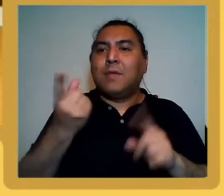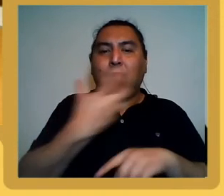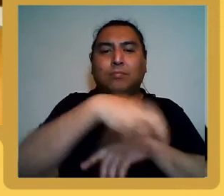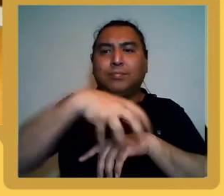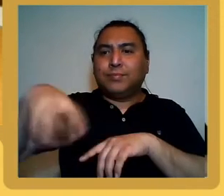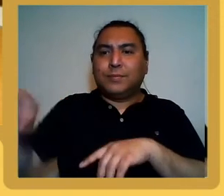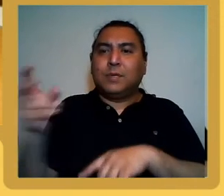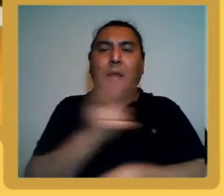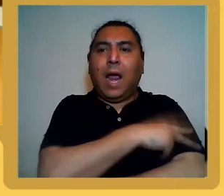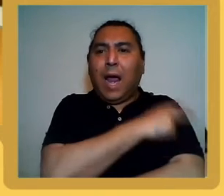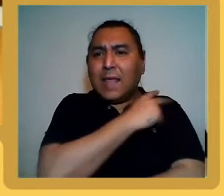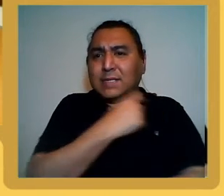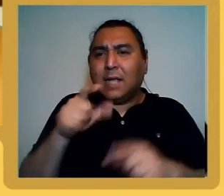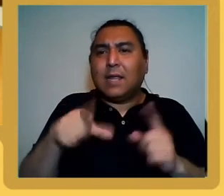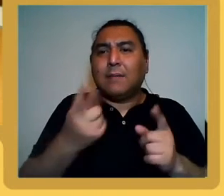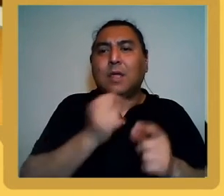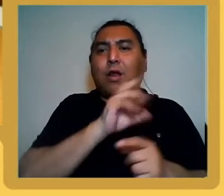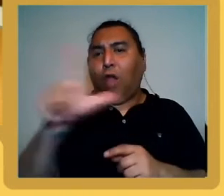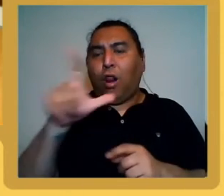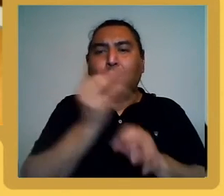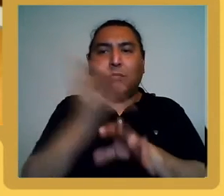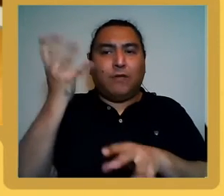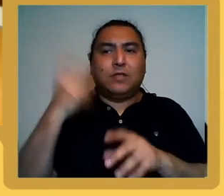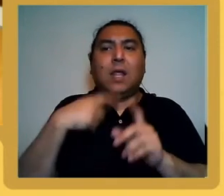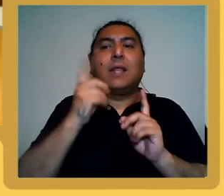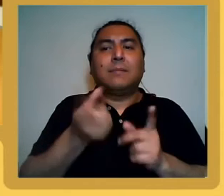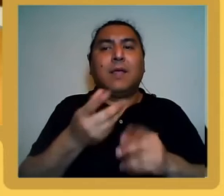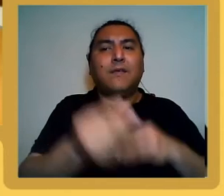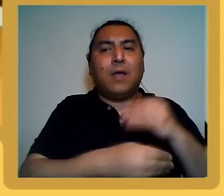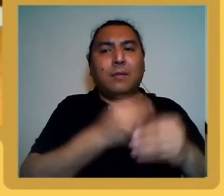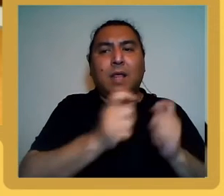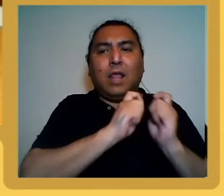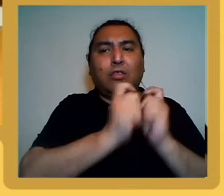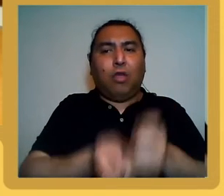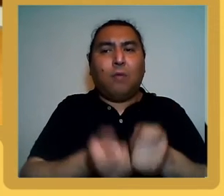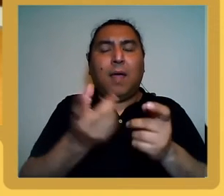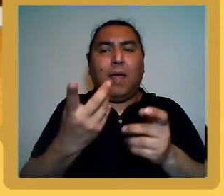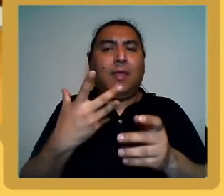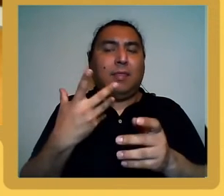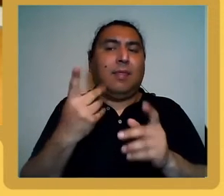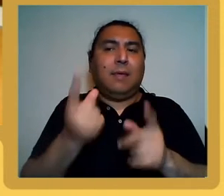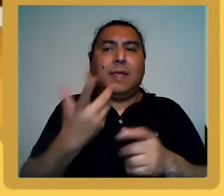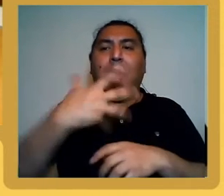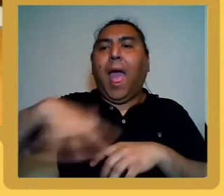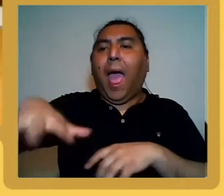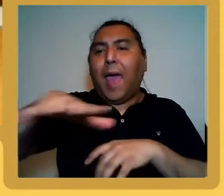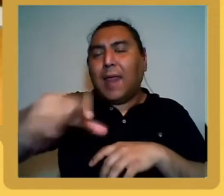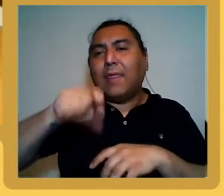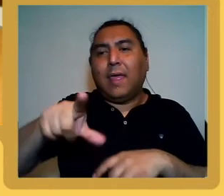profesionales, y la familia pasa a ocupar posiciones en el directorio. Creo que más o menos